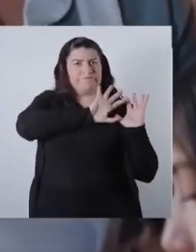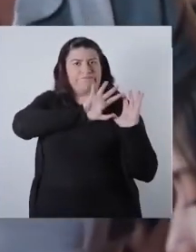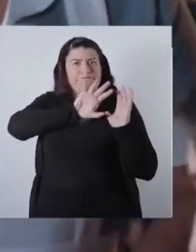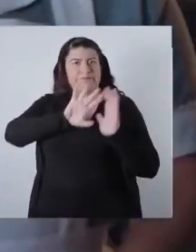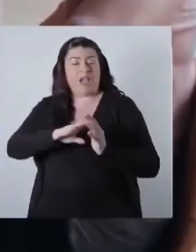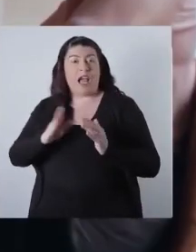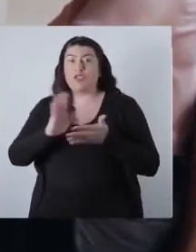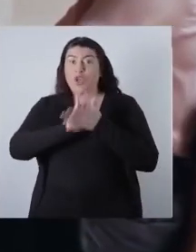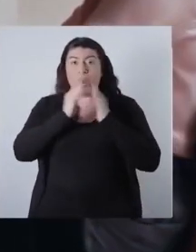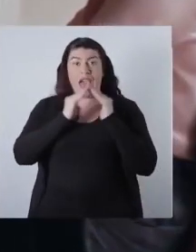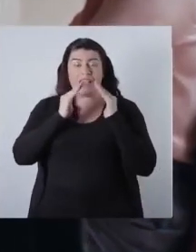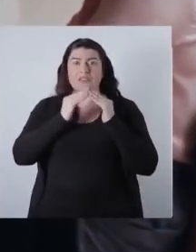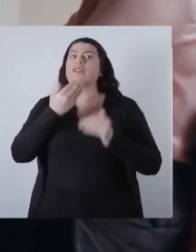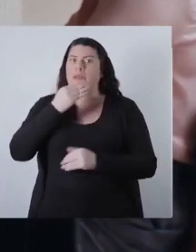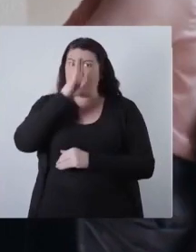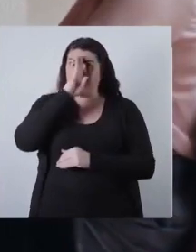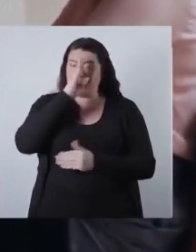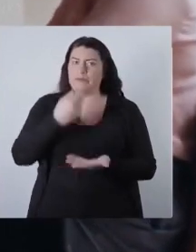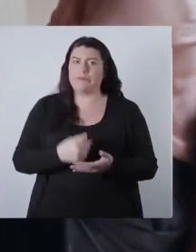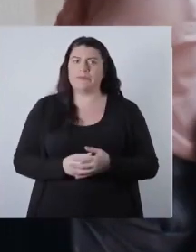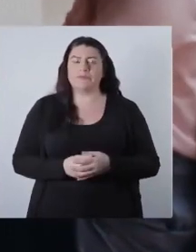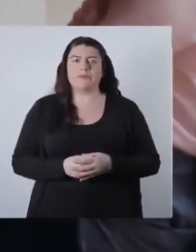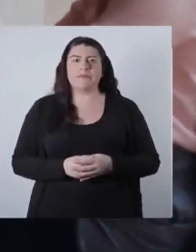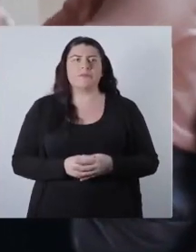Que lleven a todos los de la casa. Incluso al perro.